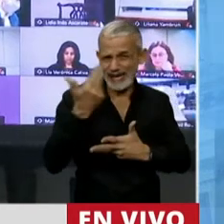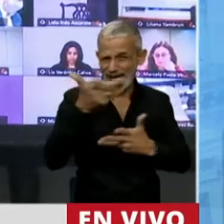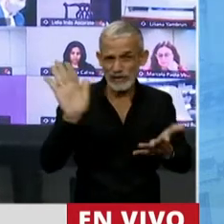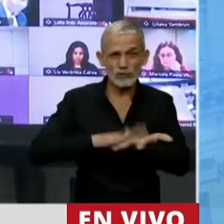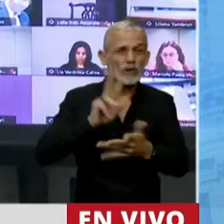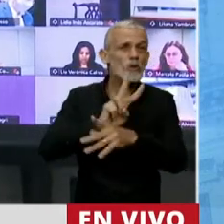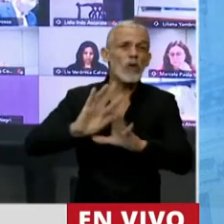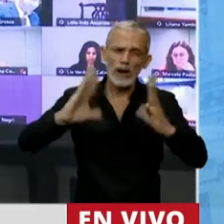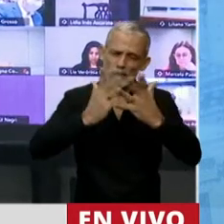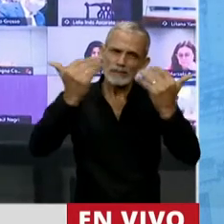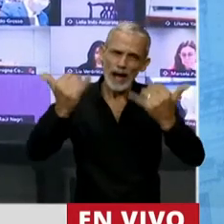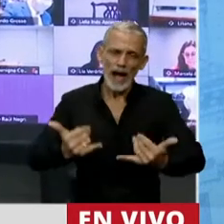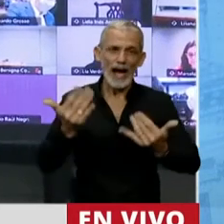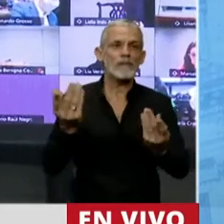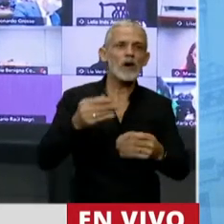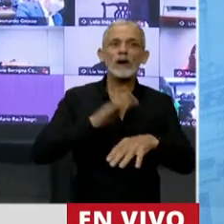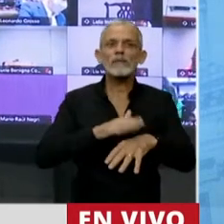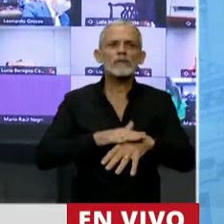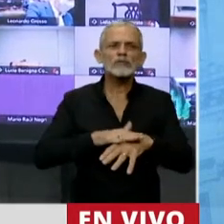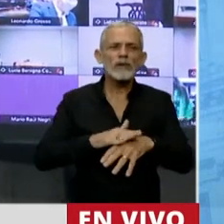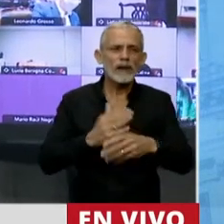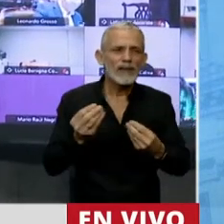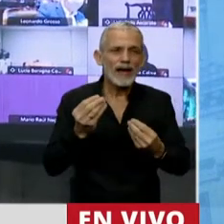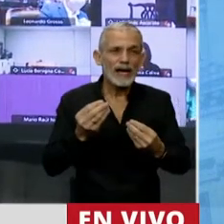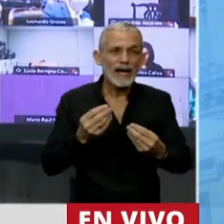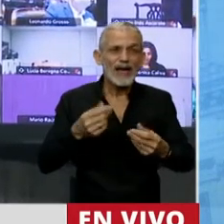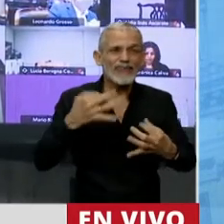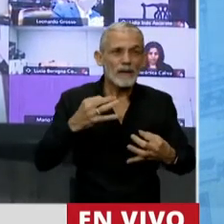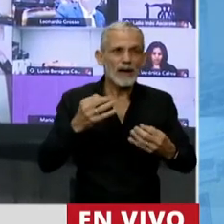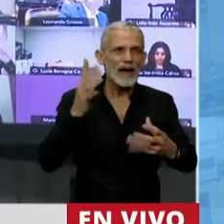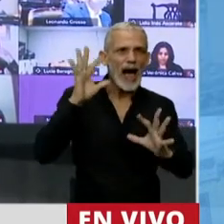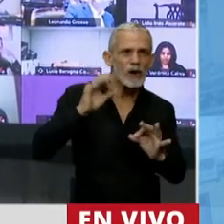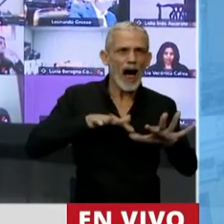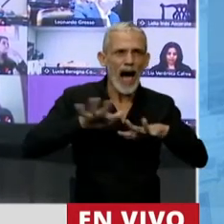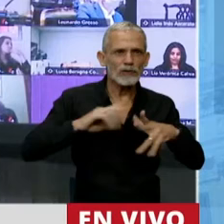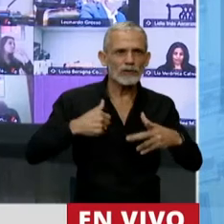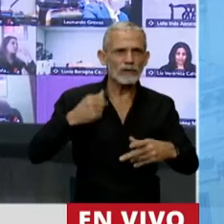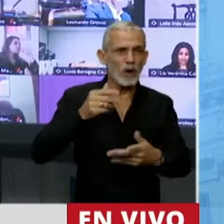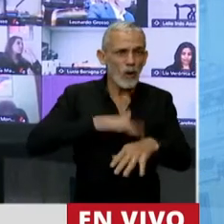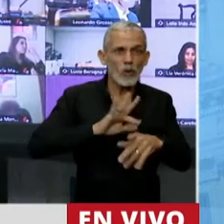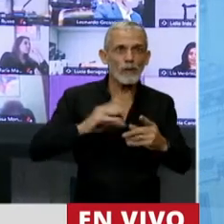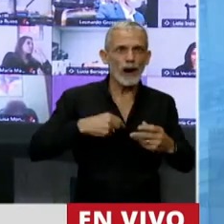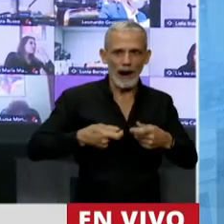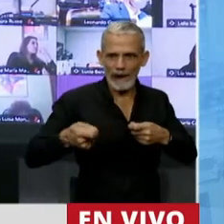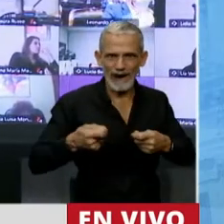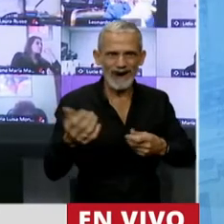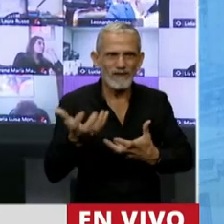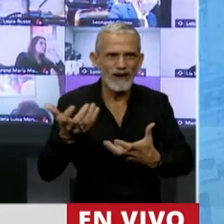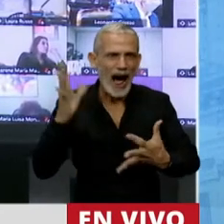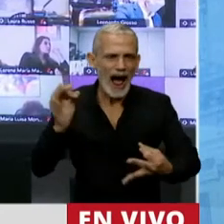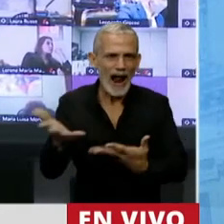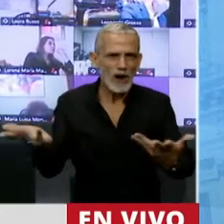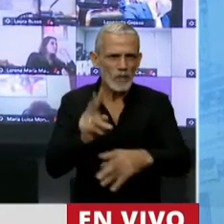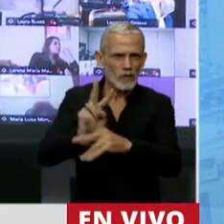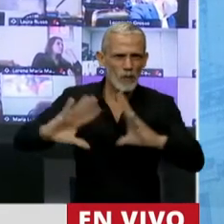Ambiente, pero lo que no puede haber es responsabilidad sin acto, tampoco lo permite el Código Civil. Y ambas leyes